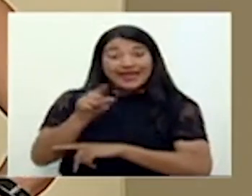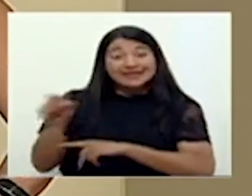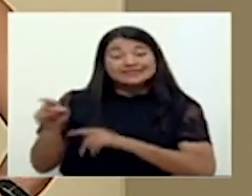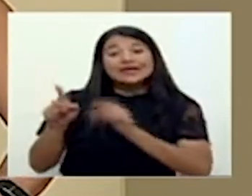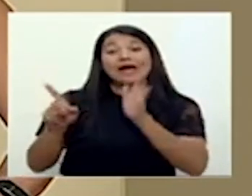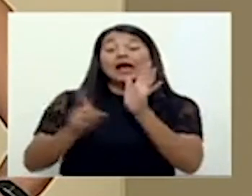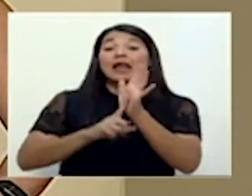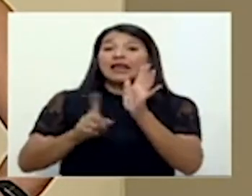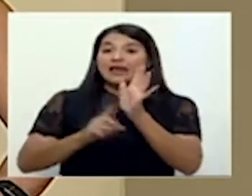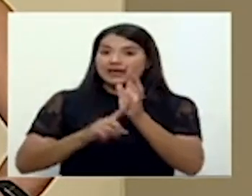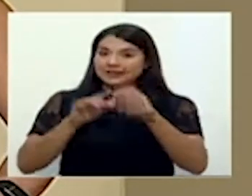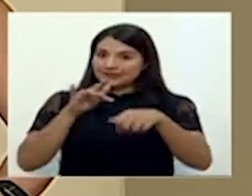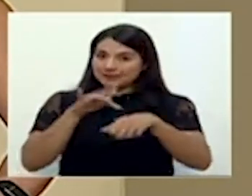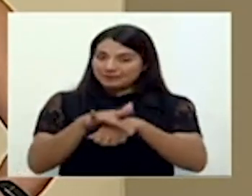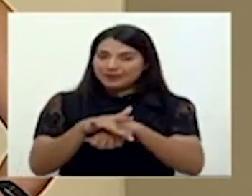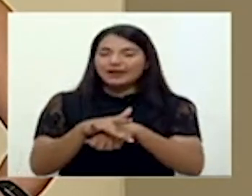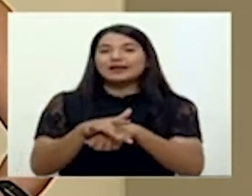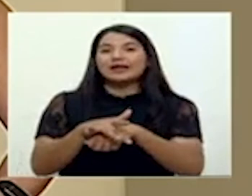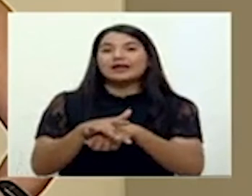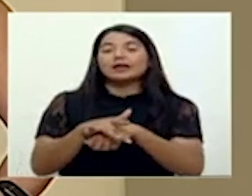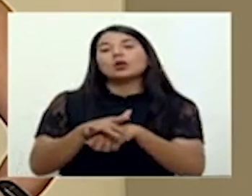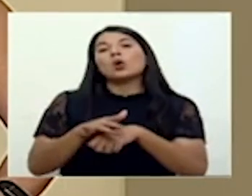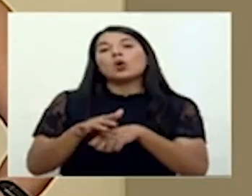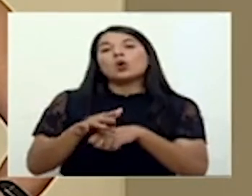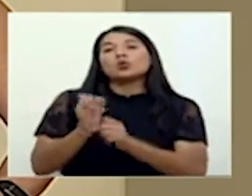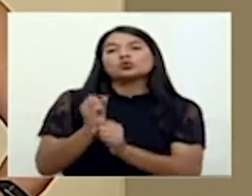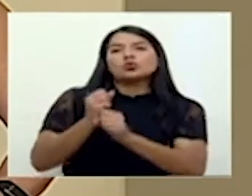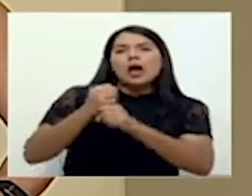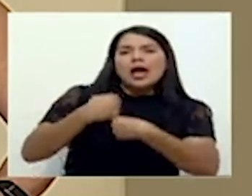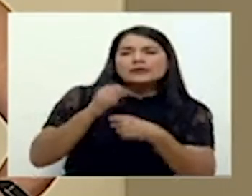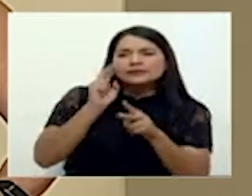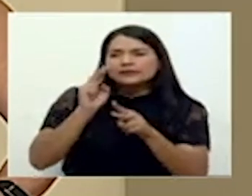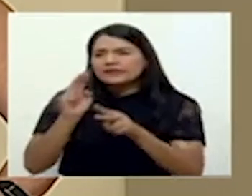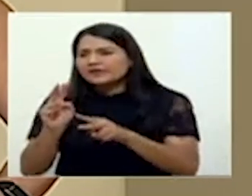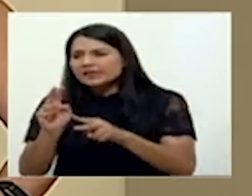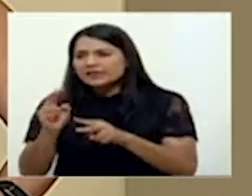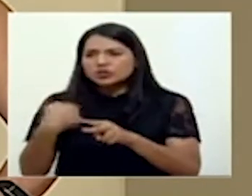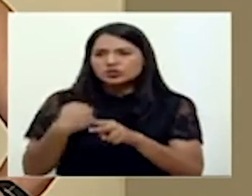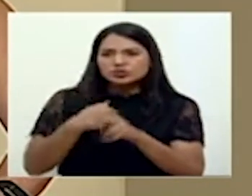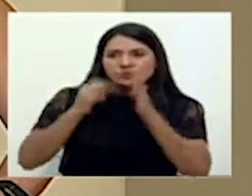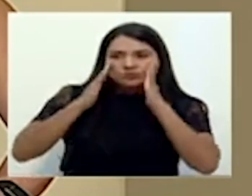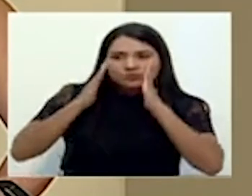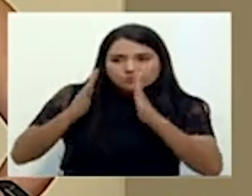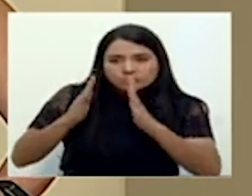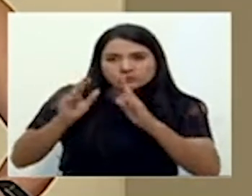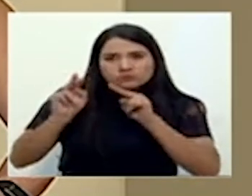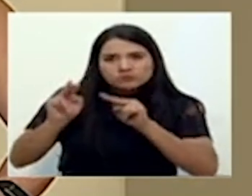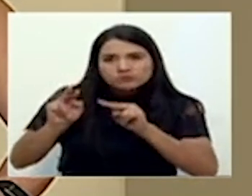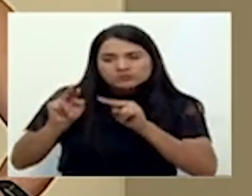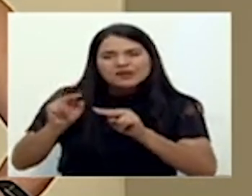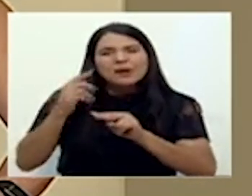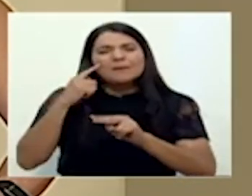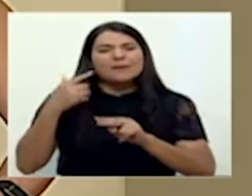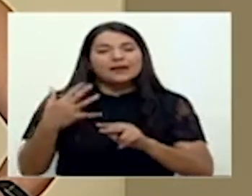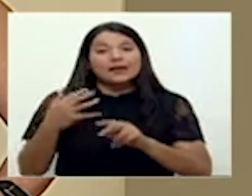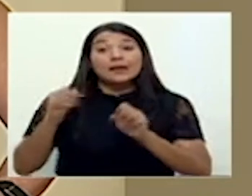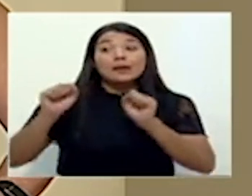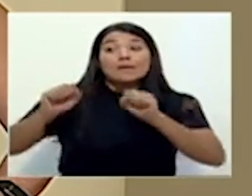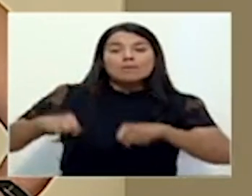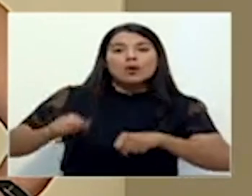nos dan un signo de alarma, de alerta, que nos permite hacer un